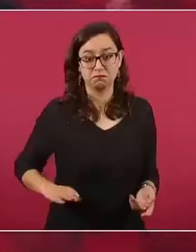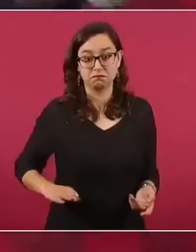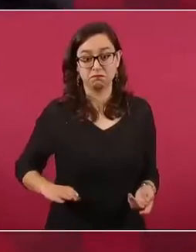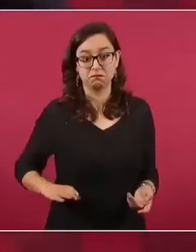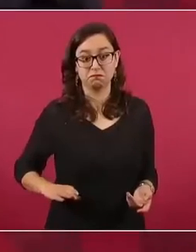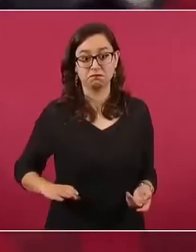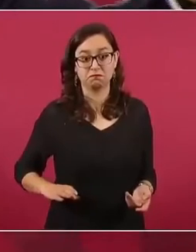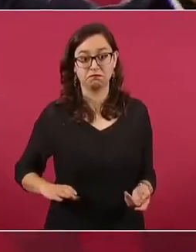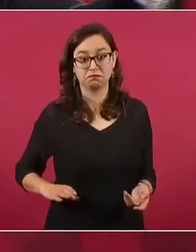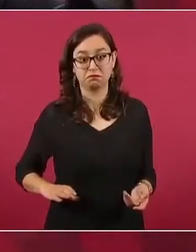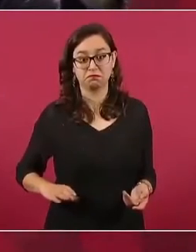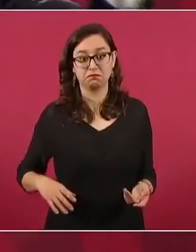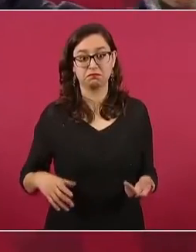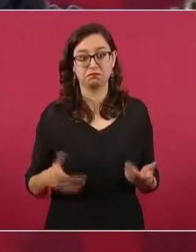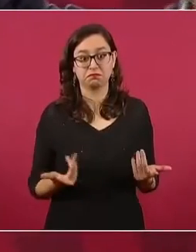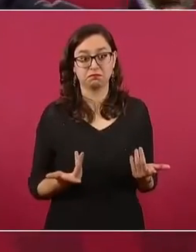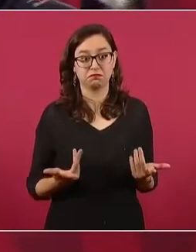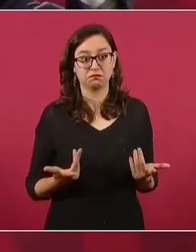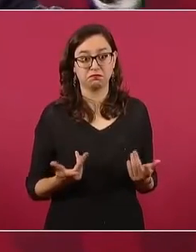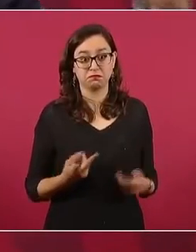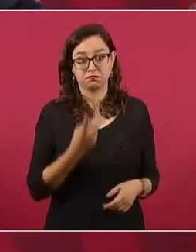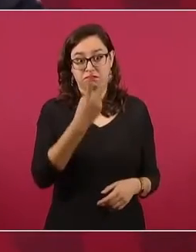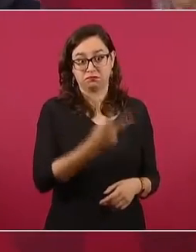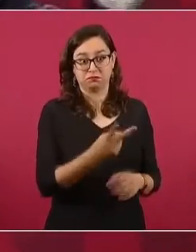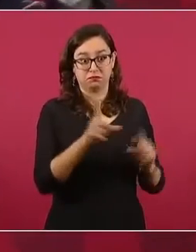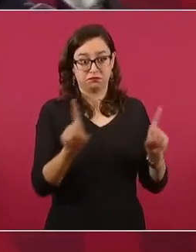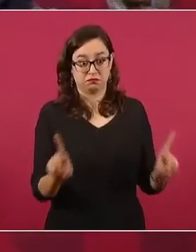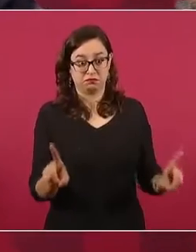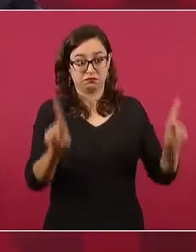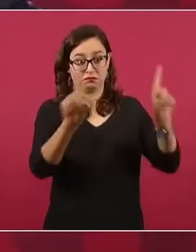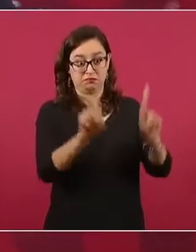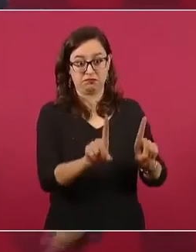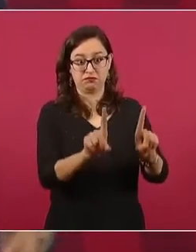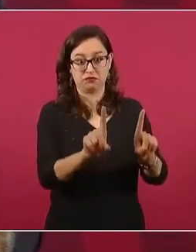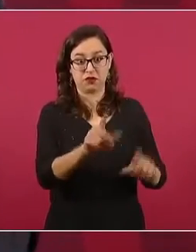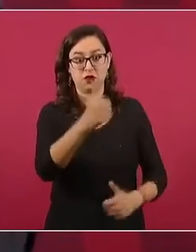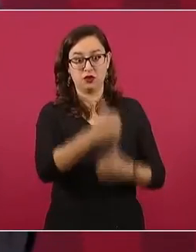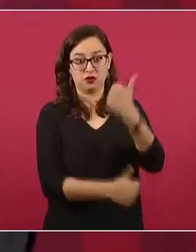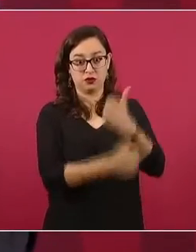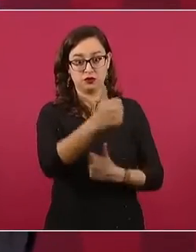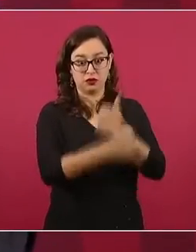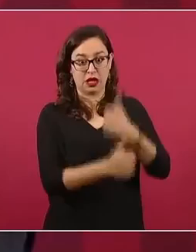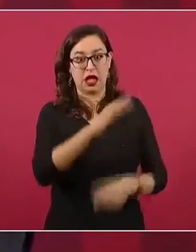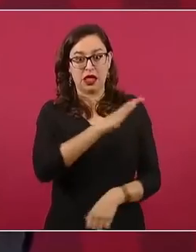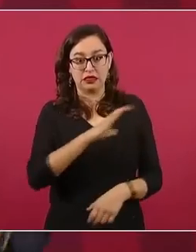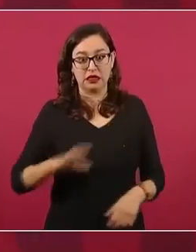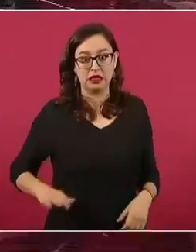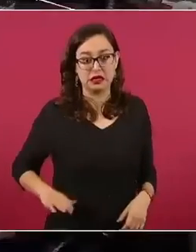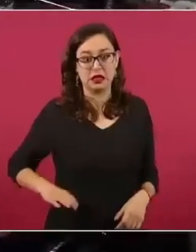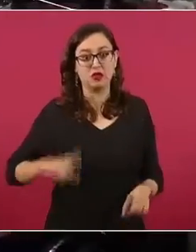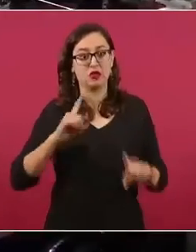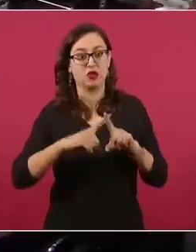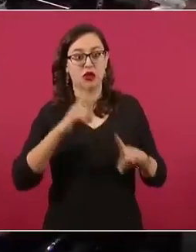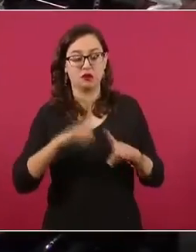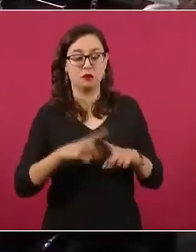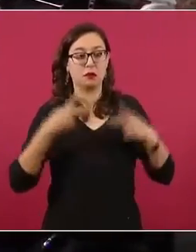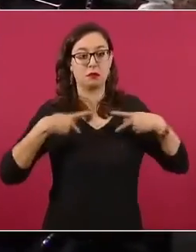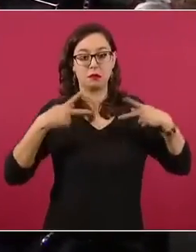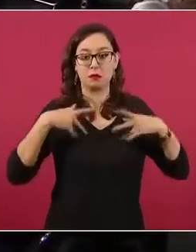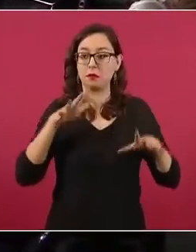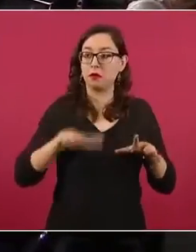los dos fueron a encuestas, según entiendo. ¿Así fue? Sí, salió uno